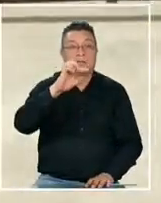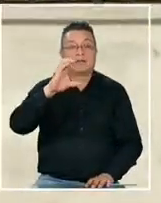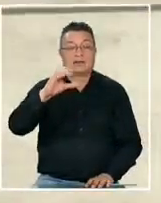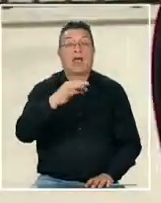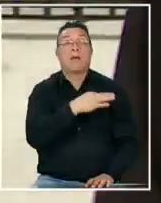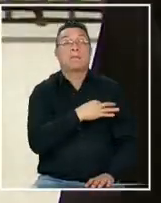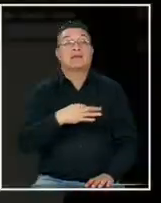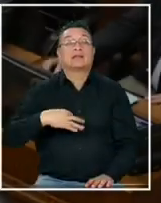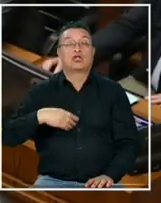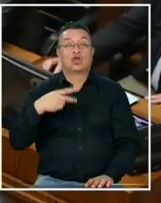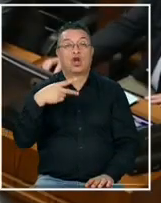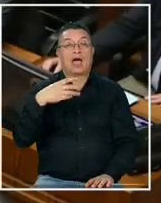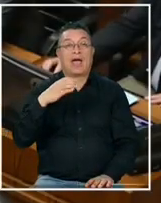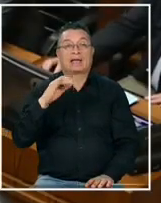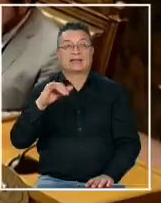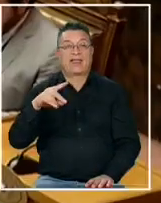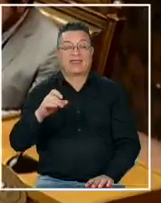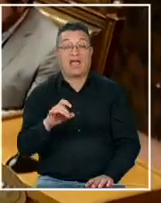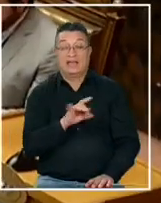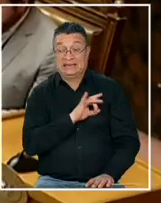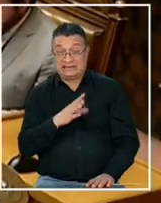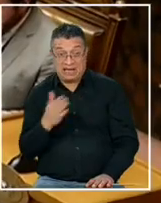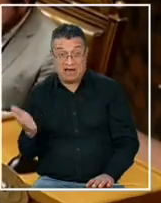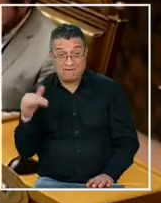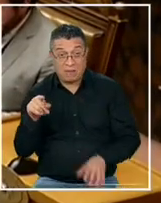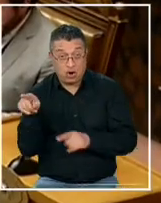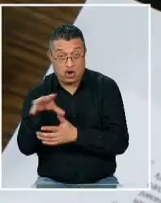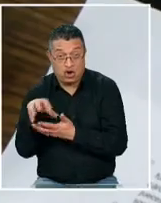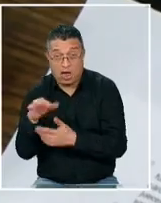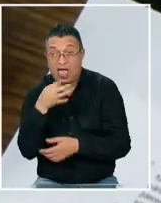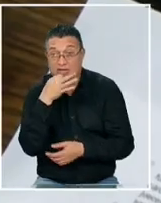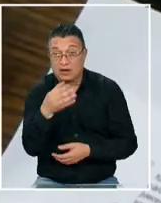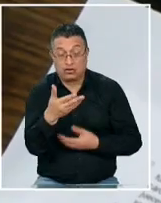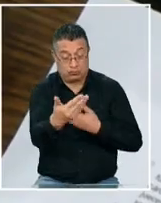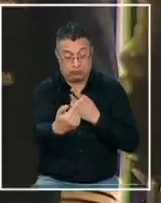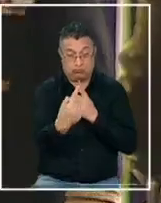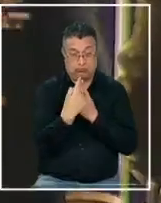Hacienda desde Chile vamos hasta ahora aseguran que no han surgido acercamientos formales con el gobierno